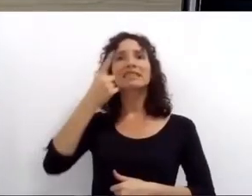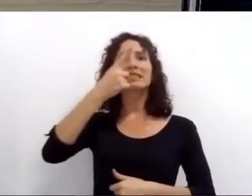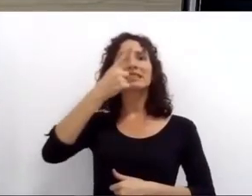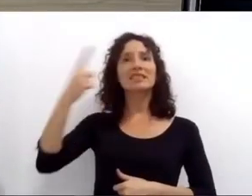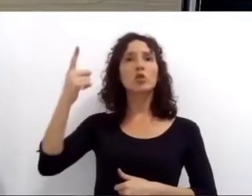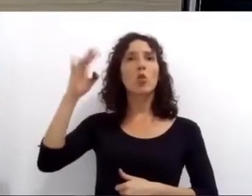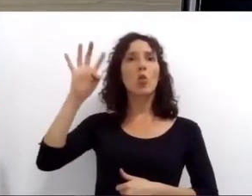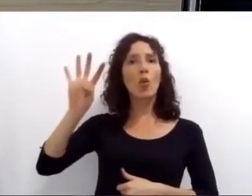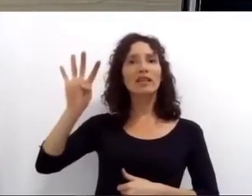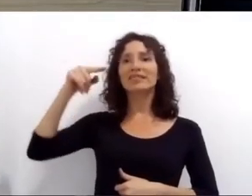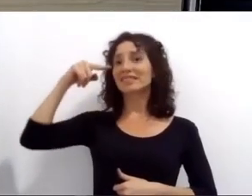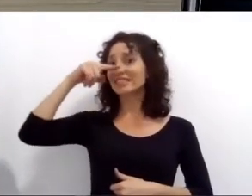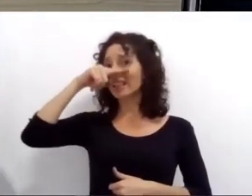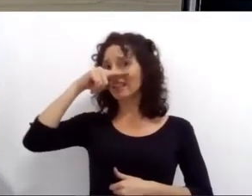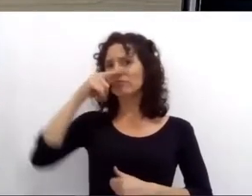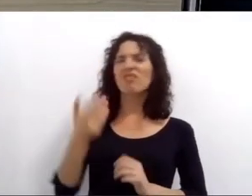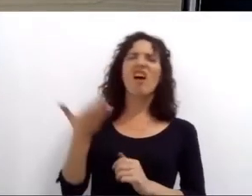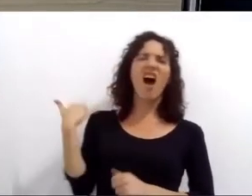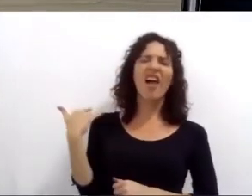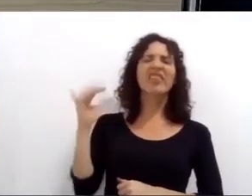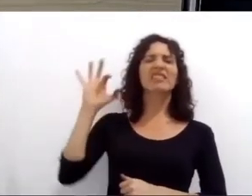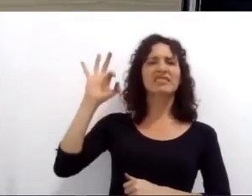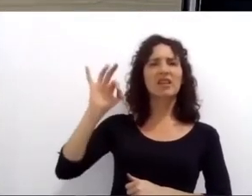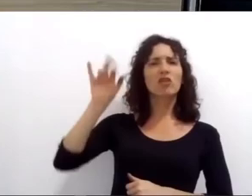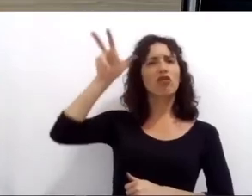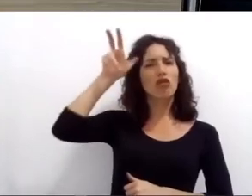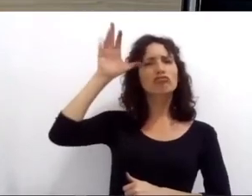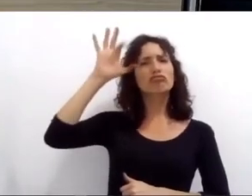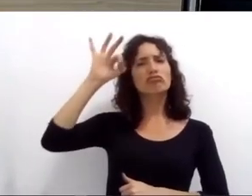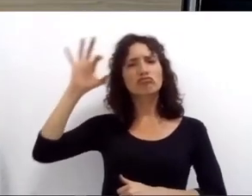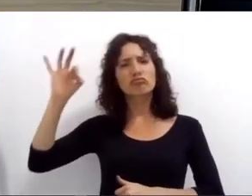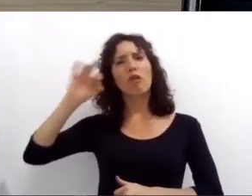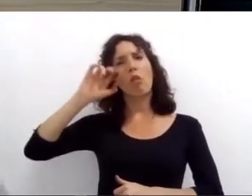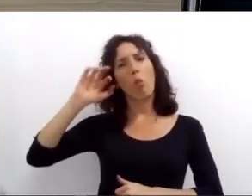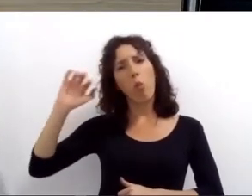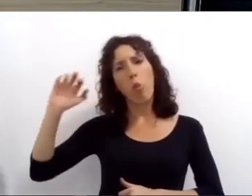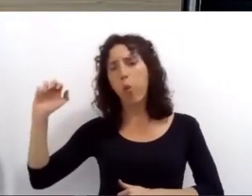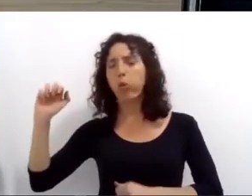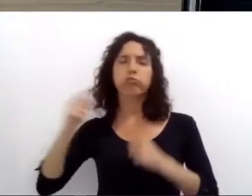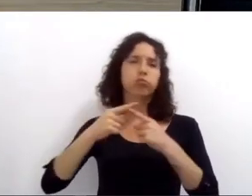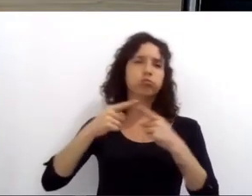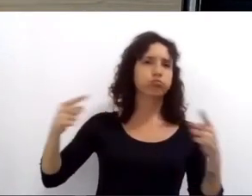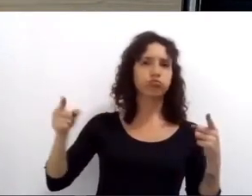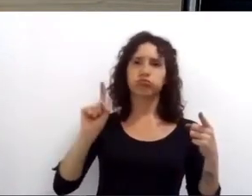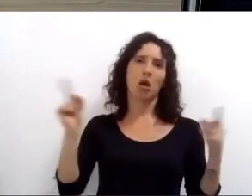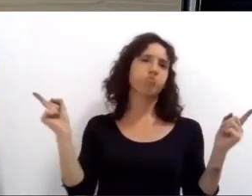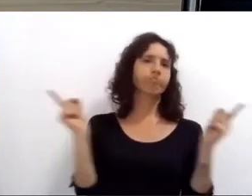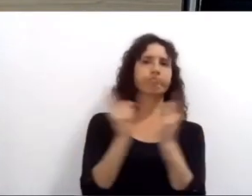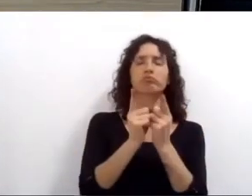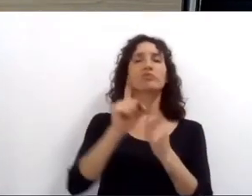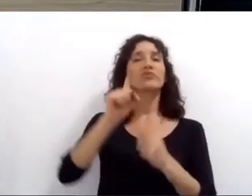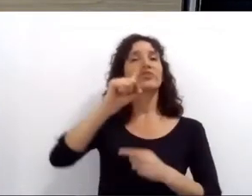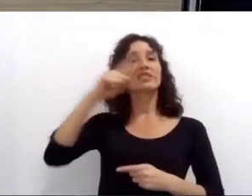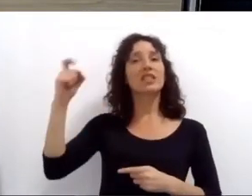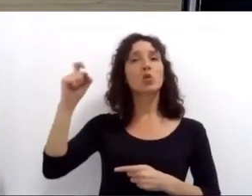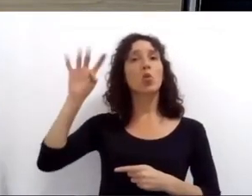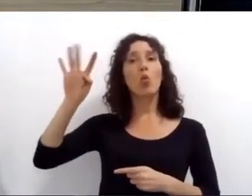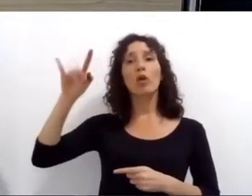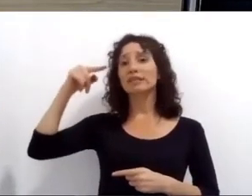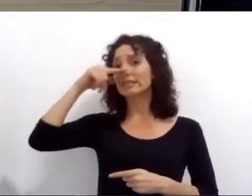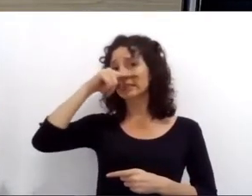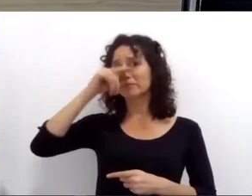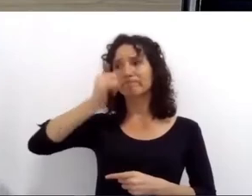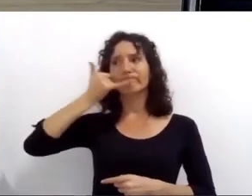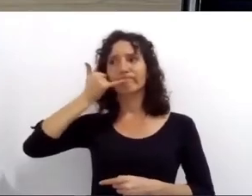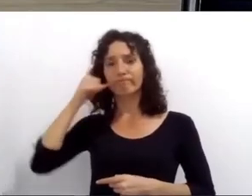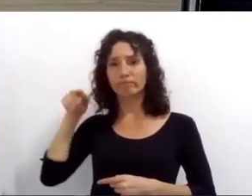0800 particulares que tenían muchas áreas para consultas y reclamos en higiene urbana eso por ejemplo nos